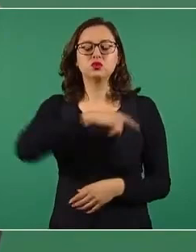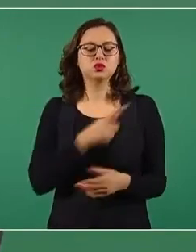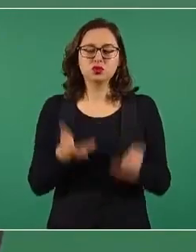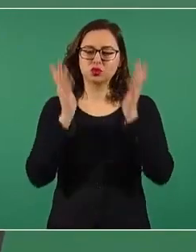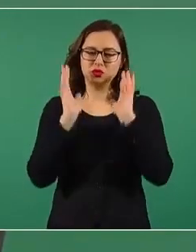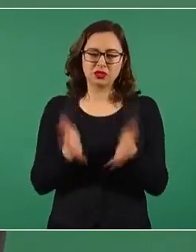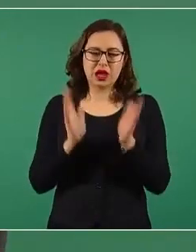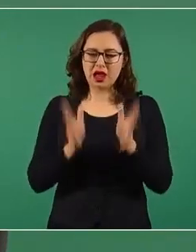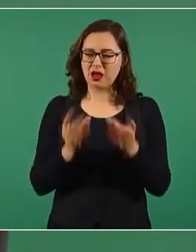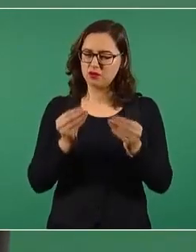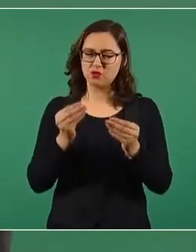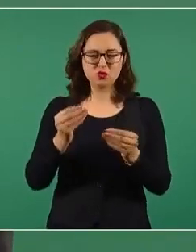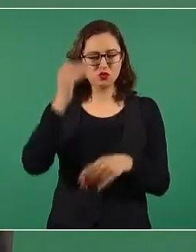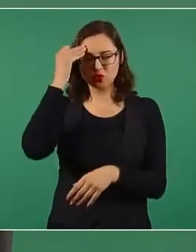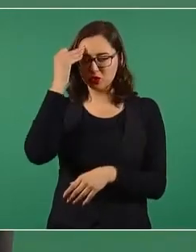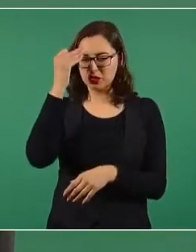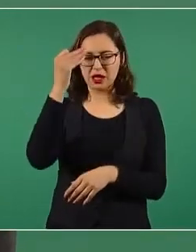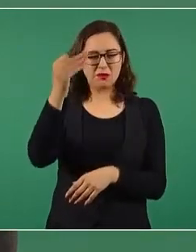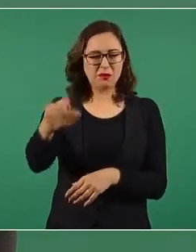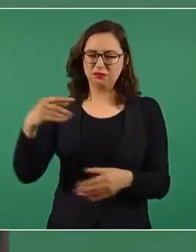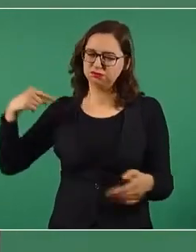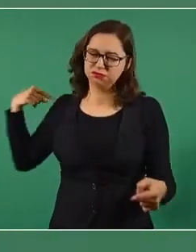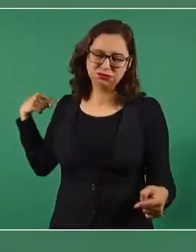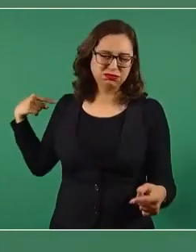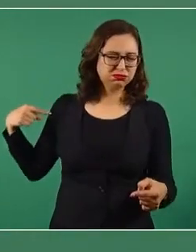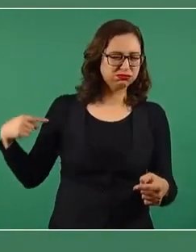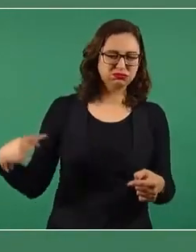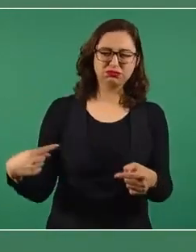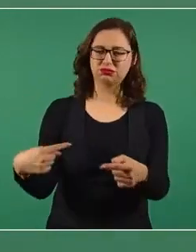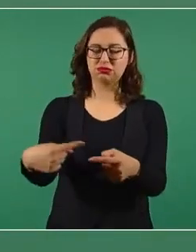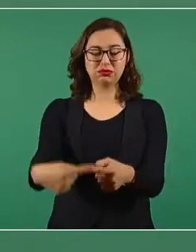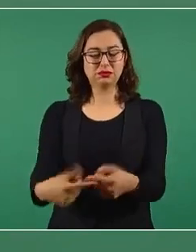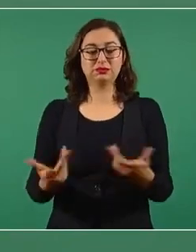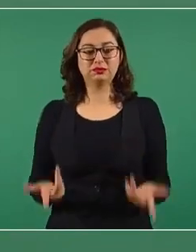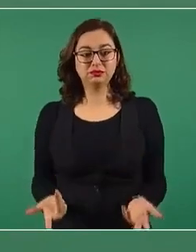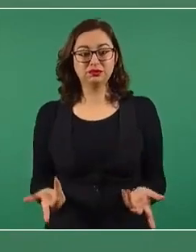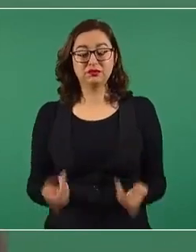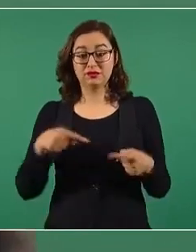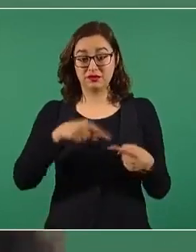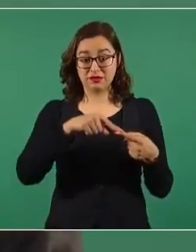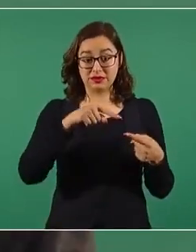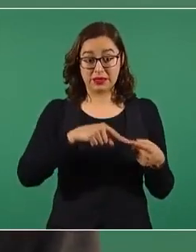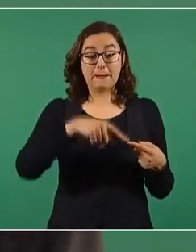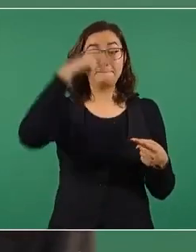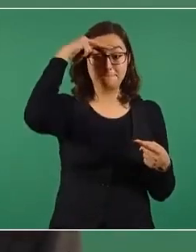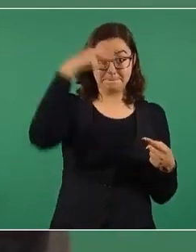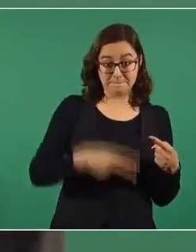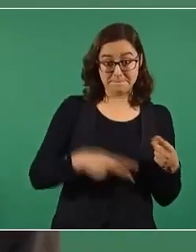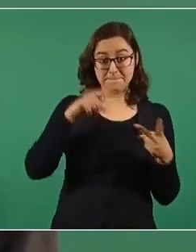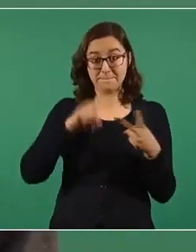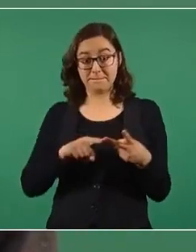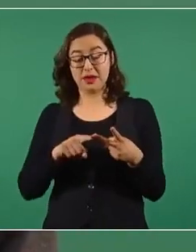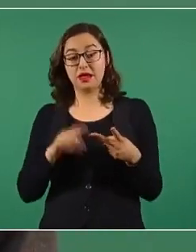he informado que México y Bangladesh son los países que